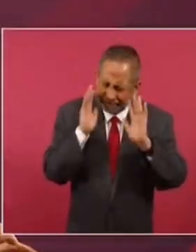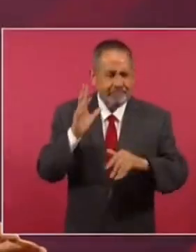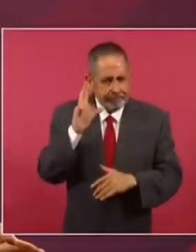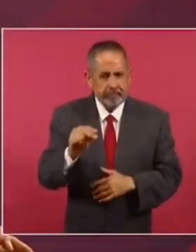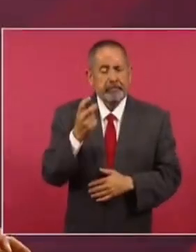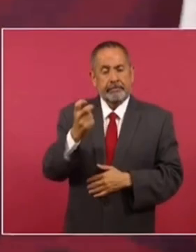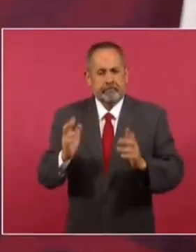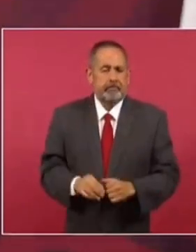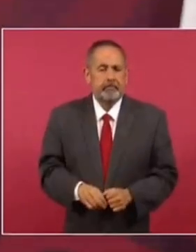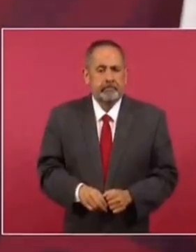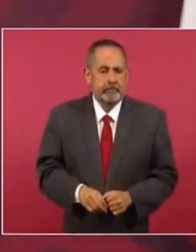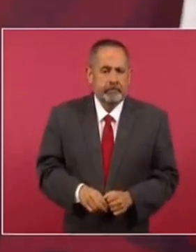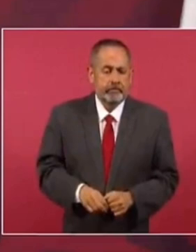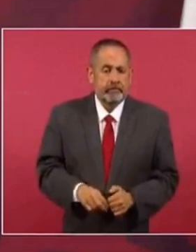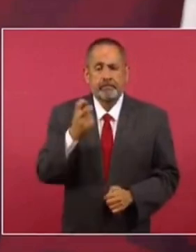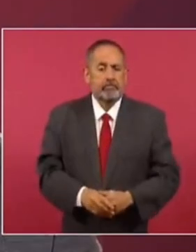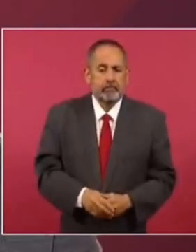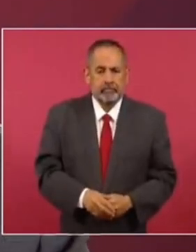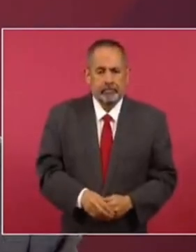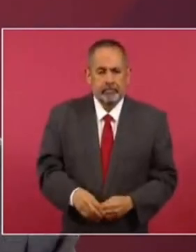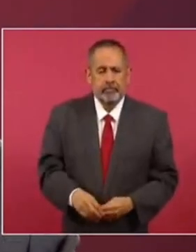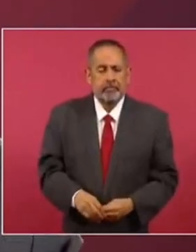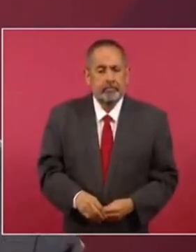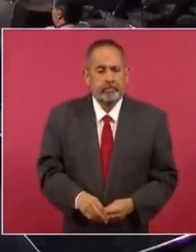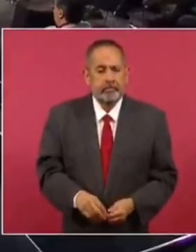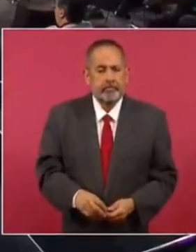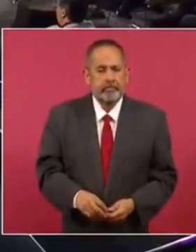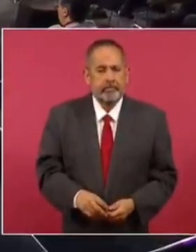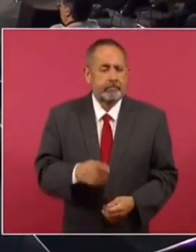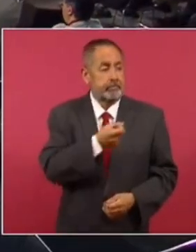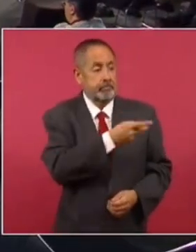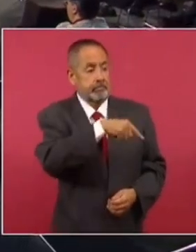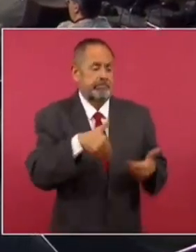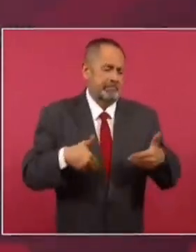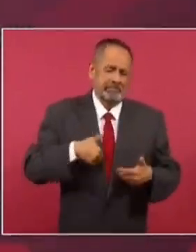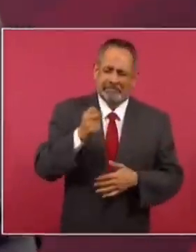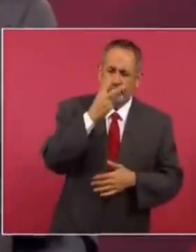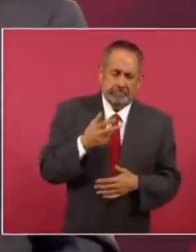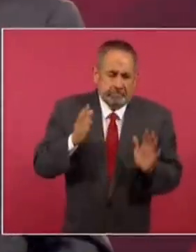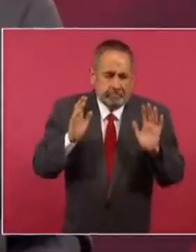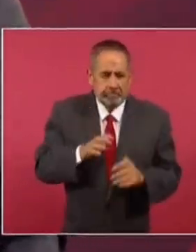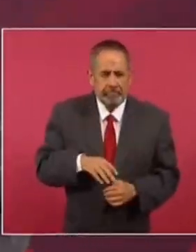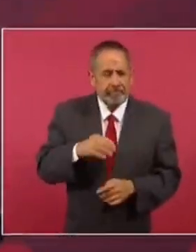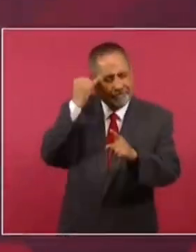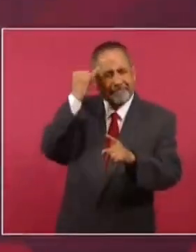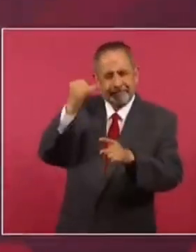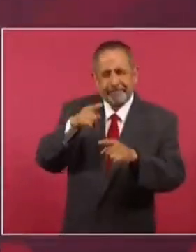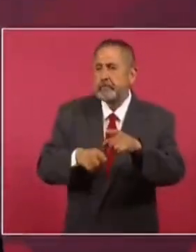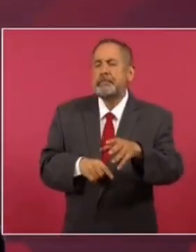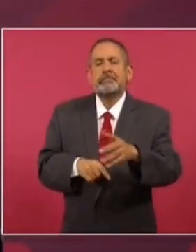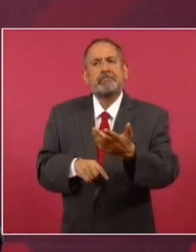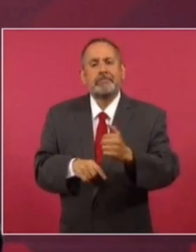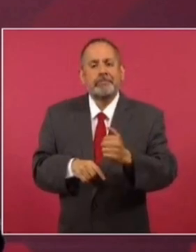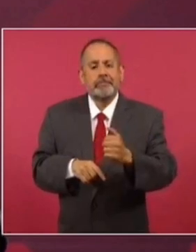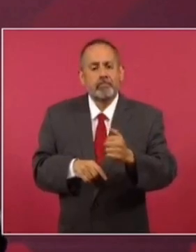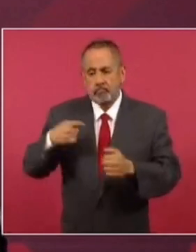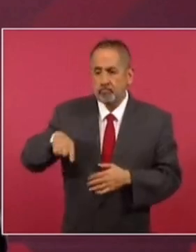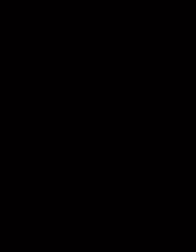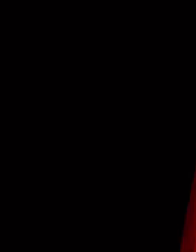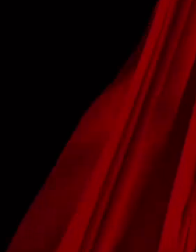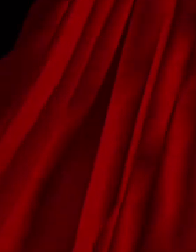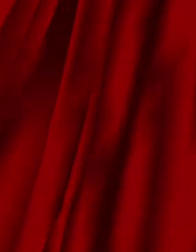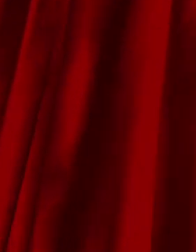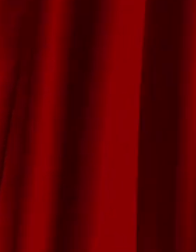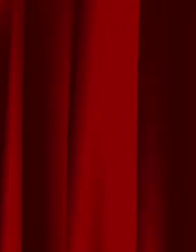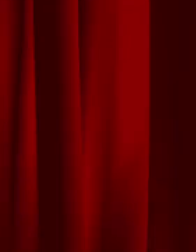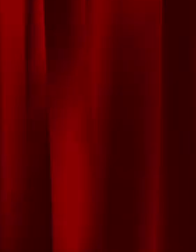corrupción. Es lo que estamos logrando. Por eso estamos avanzando. Y pues si hay molestias, pero imagínense lo que hemos podido ahorrar.